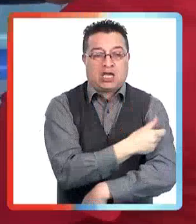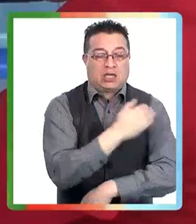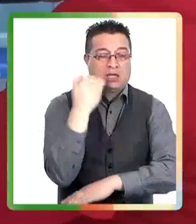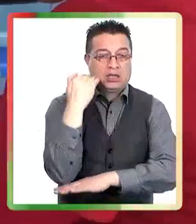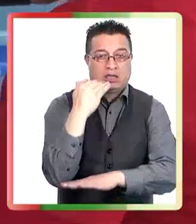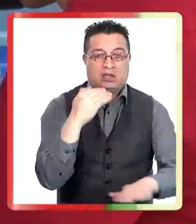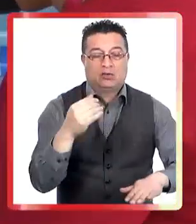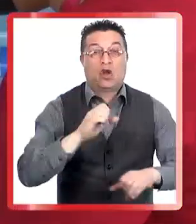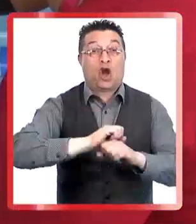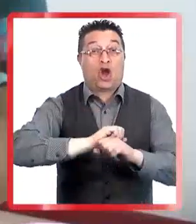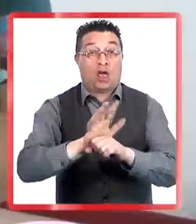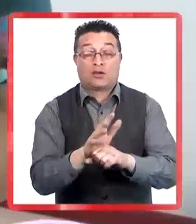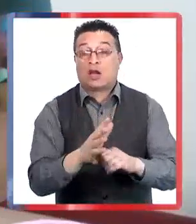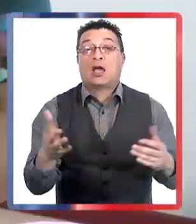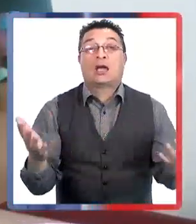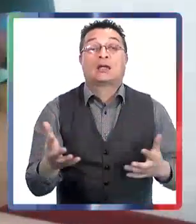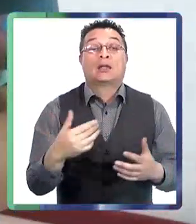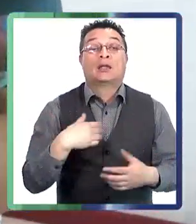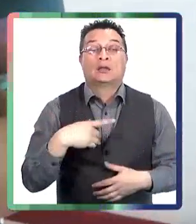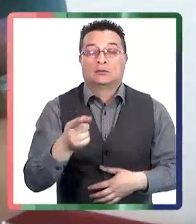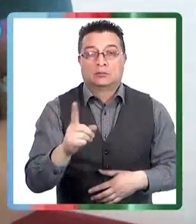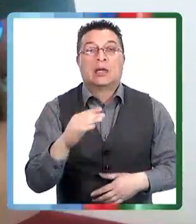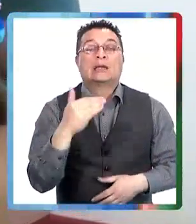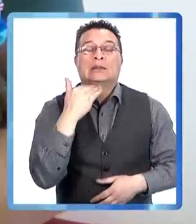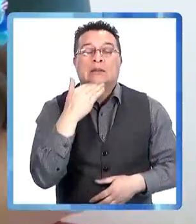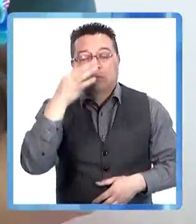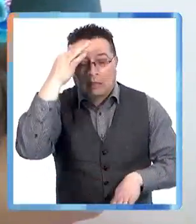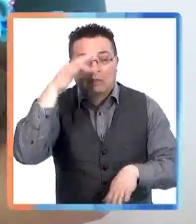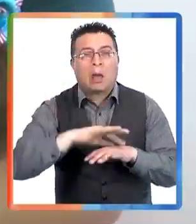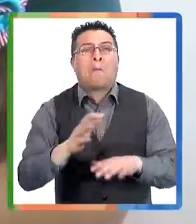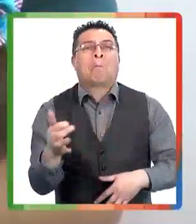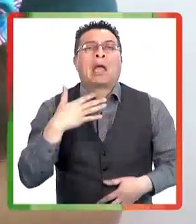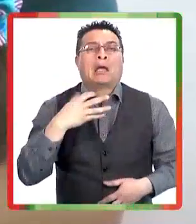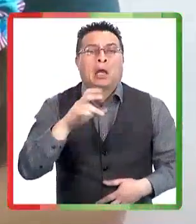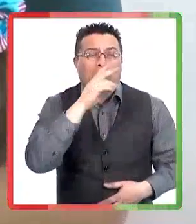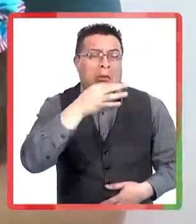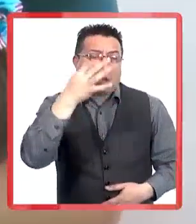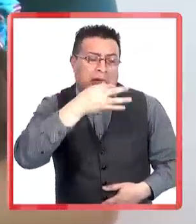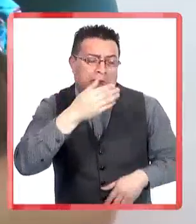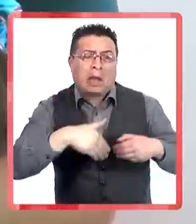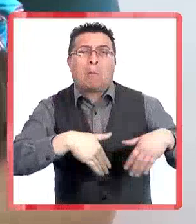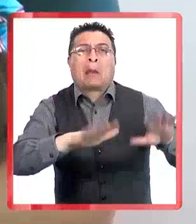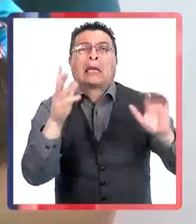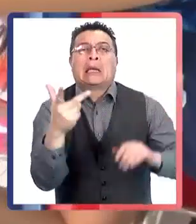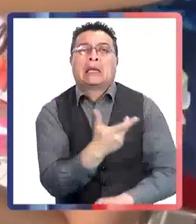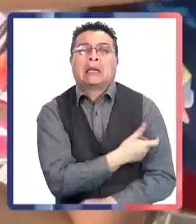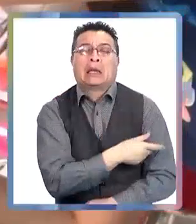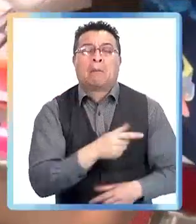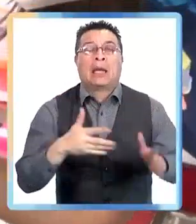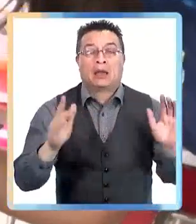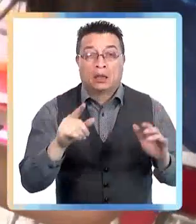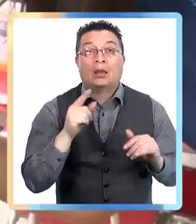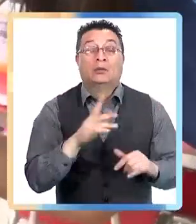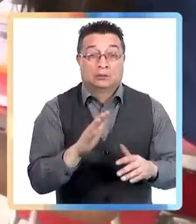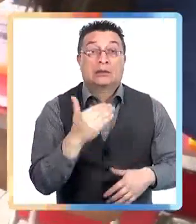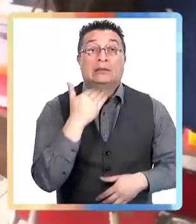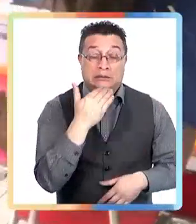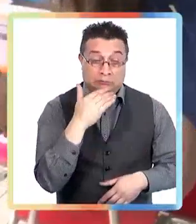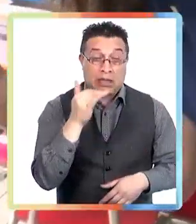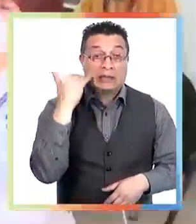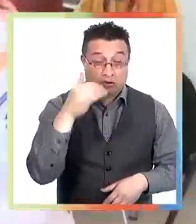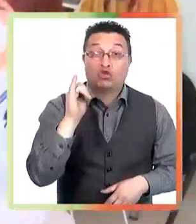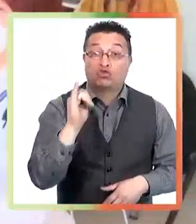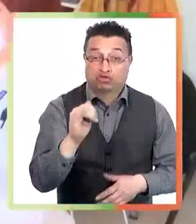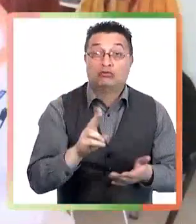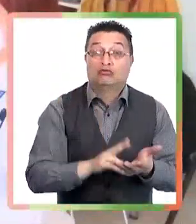menores. Eso se ha visto en estos años de pandemia. Sin embargo, hay muchas otras razones por las que vacunamos a nuestros niños, no solo contra el